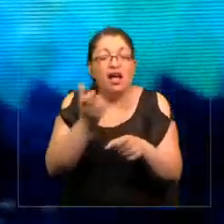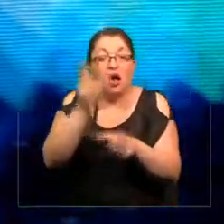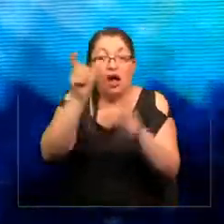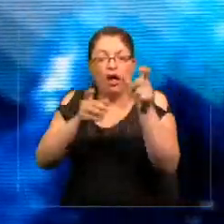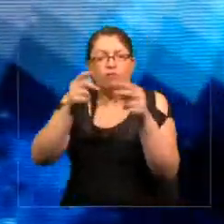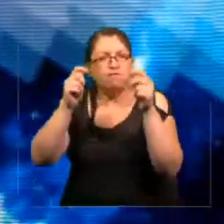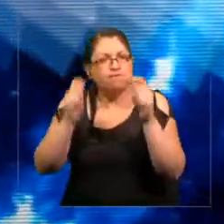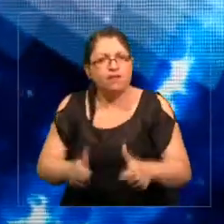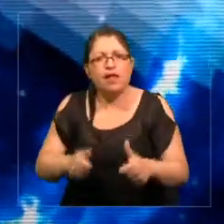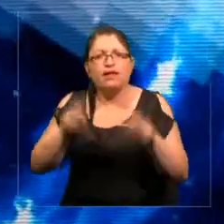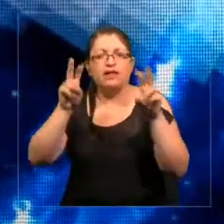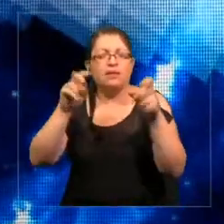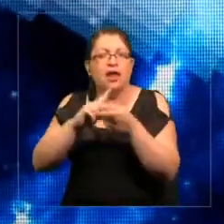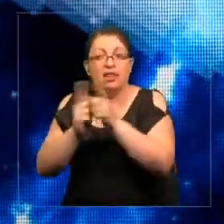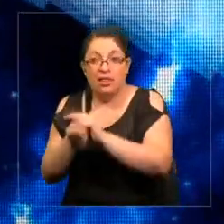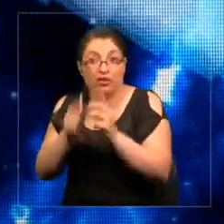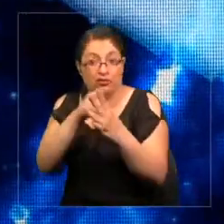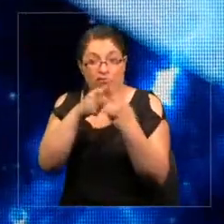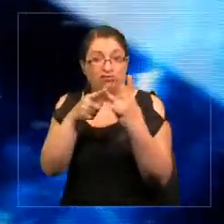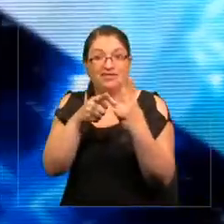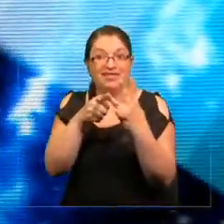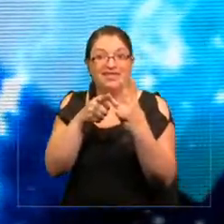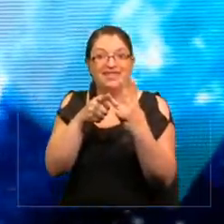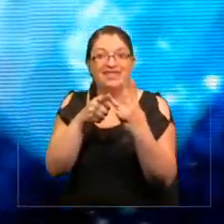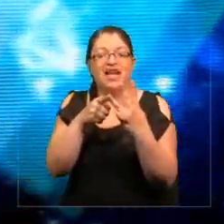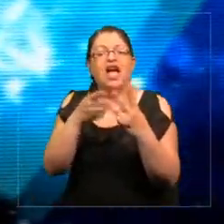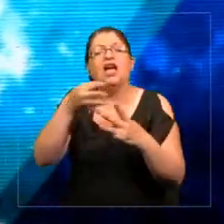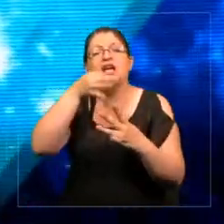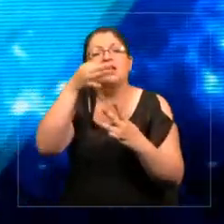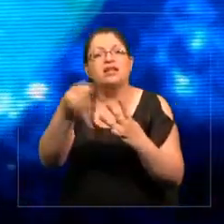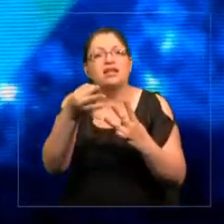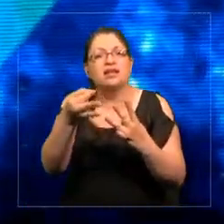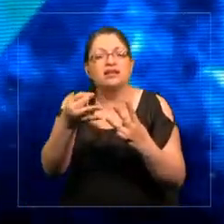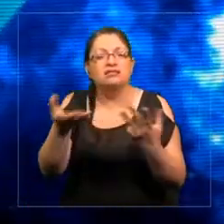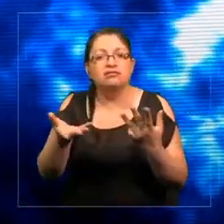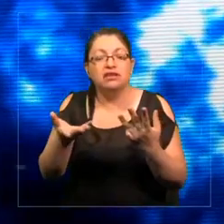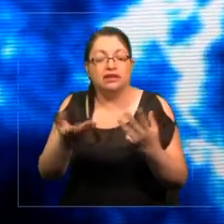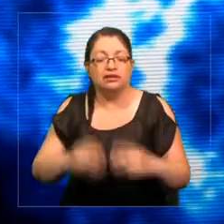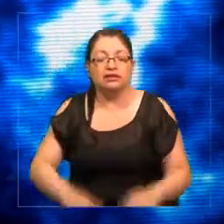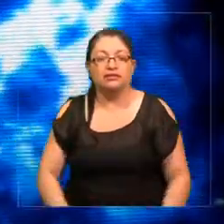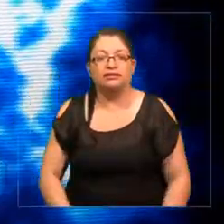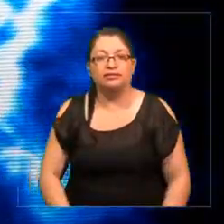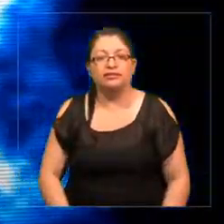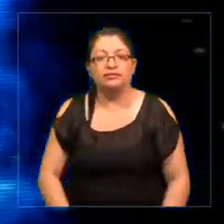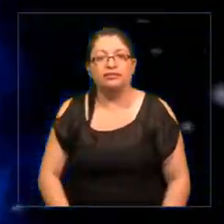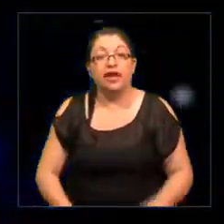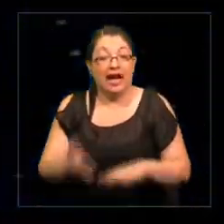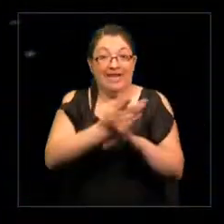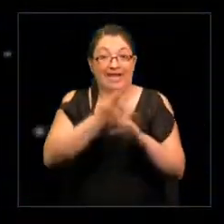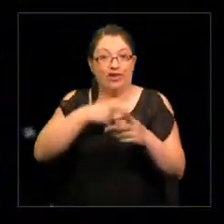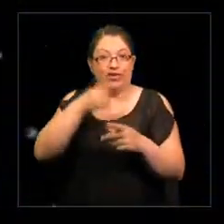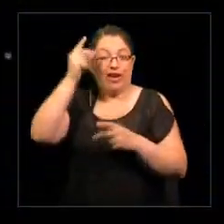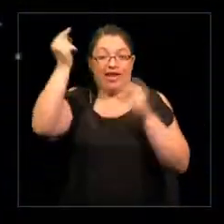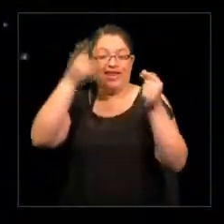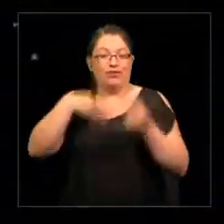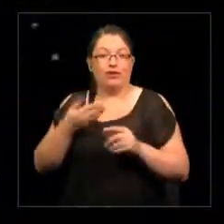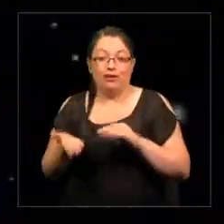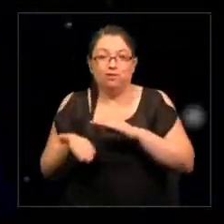expertos en cambio climático, desnutrición y OBSA. Y les dijimos, antes de que pusiéramos nuestras ideas en la